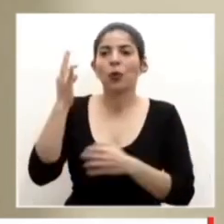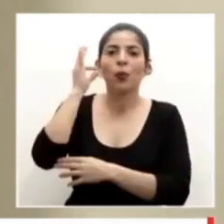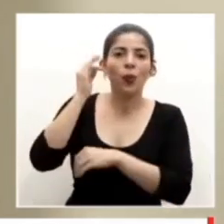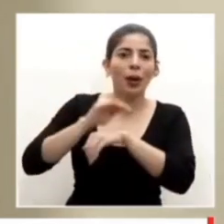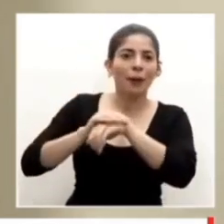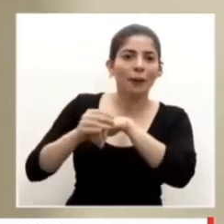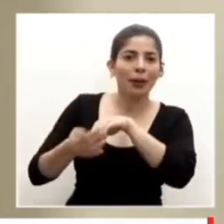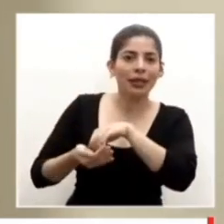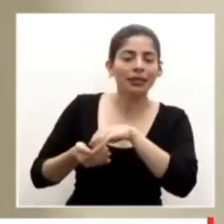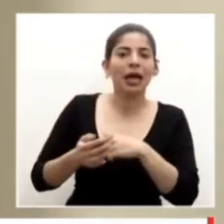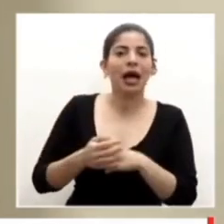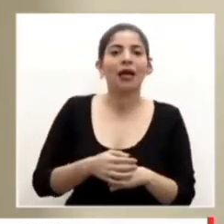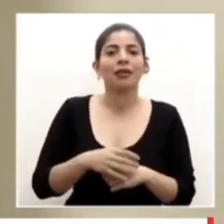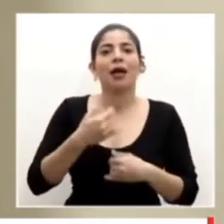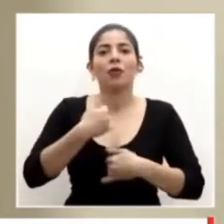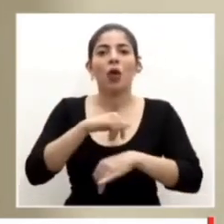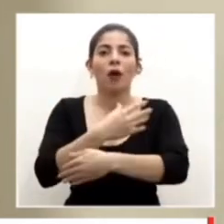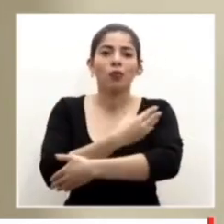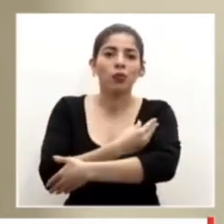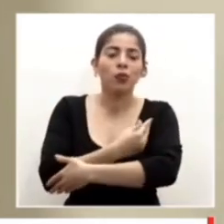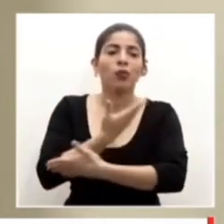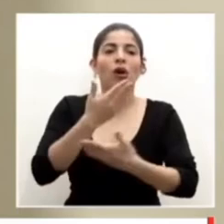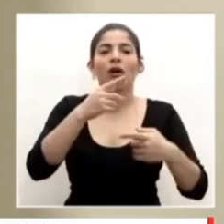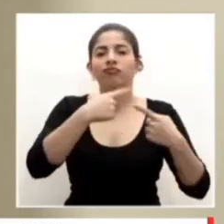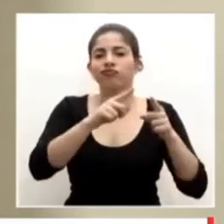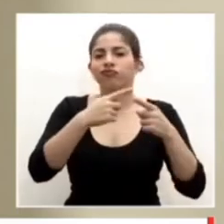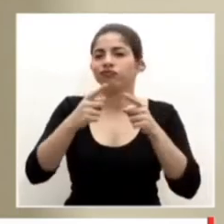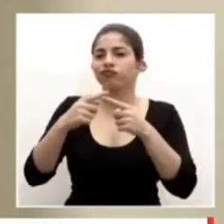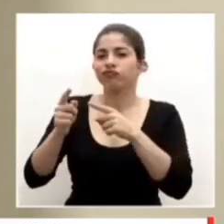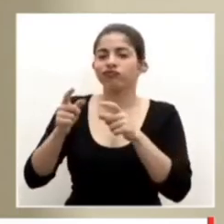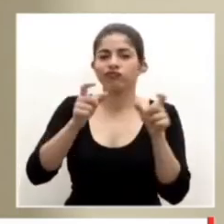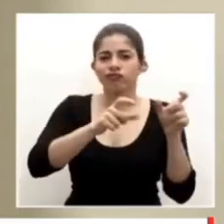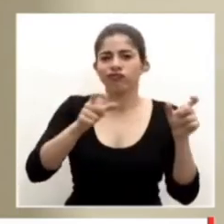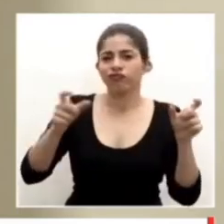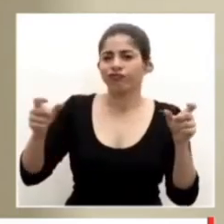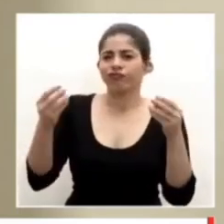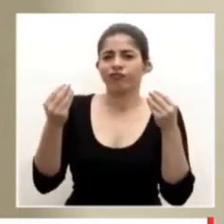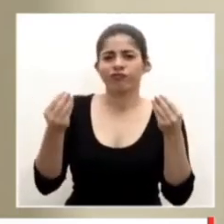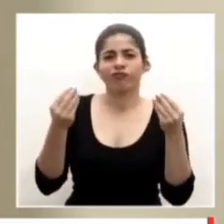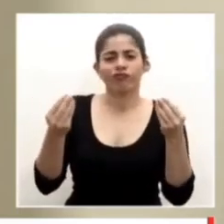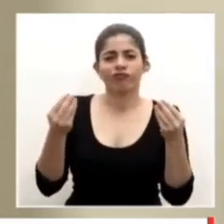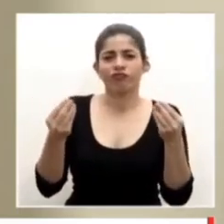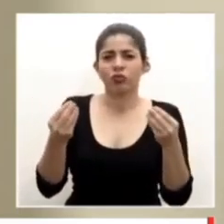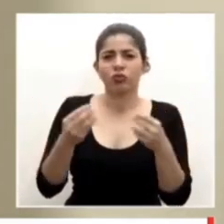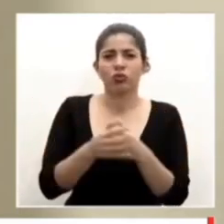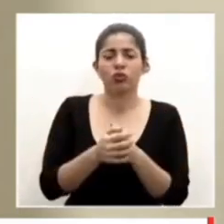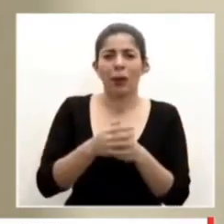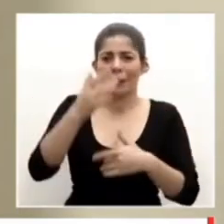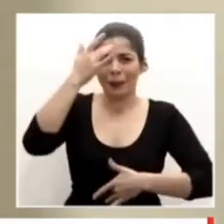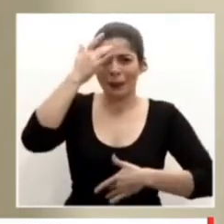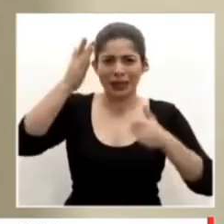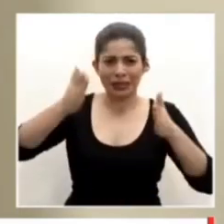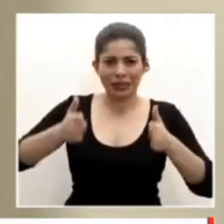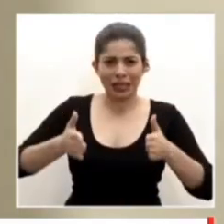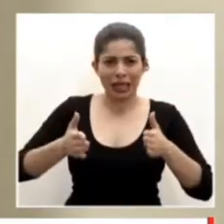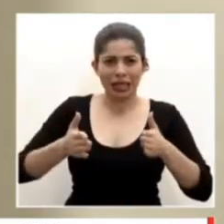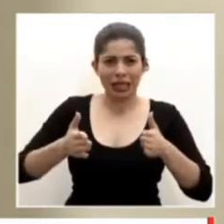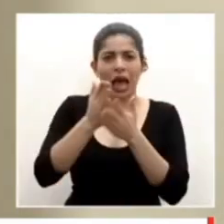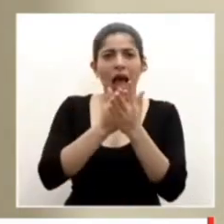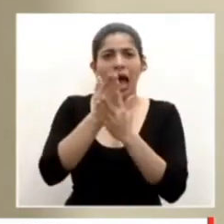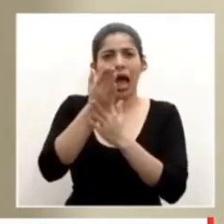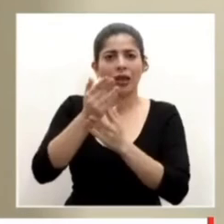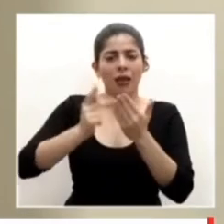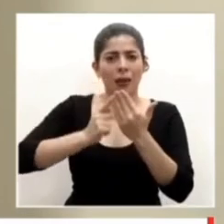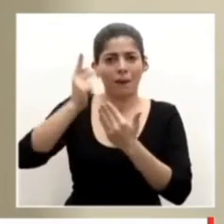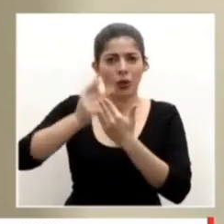embarazadas en periodos de lactancia. Hemos atendido todo tipo de pacientes por medio de